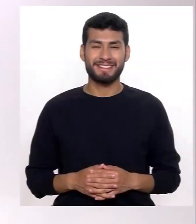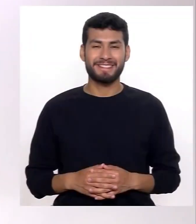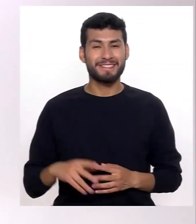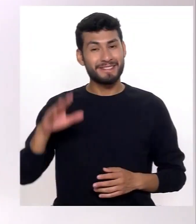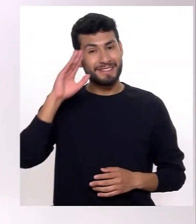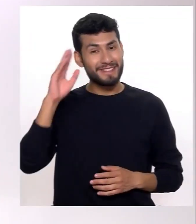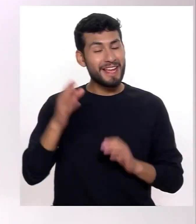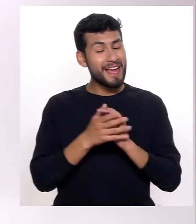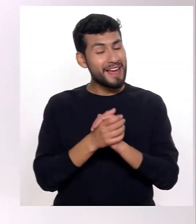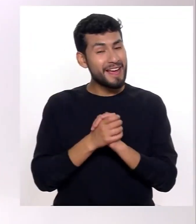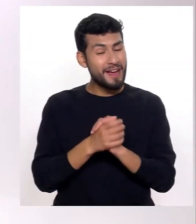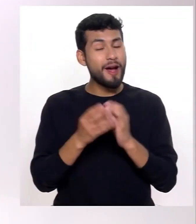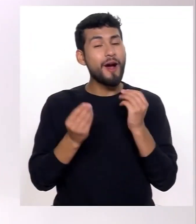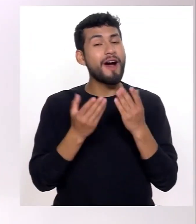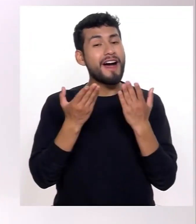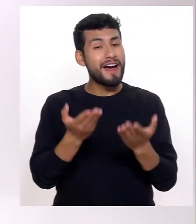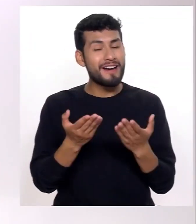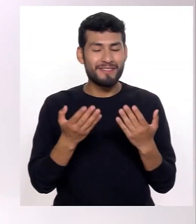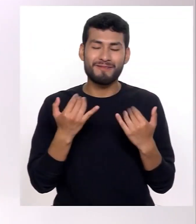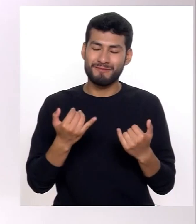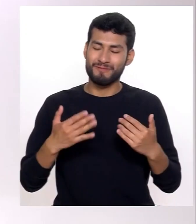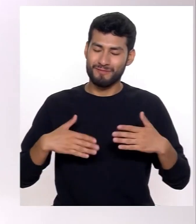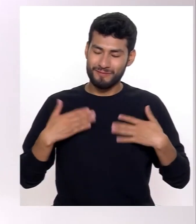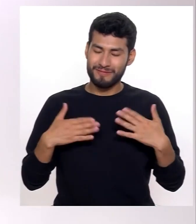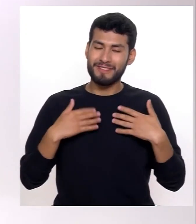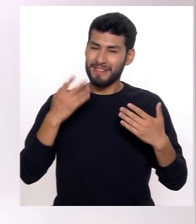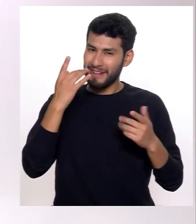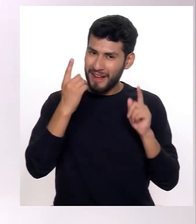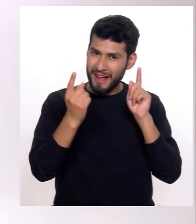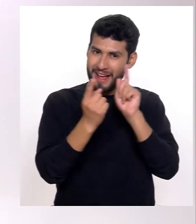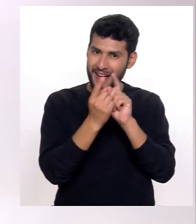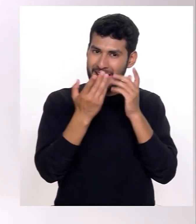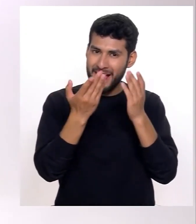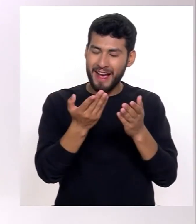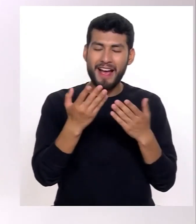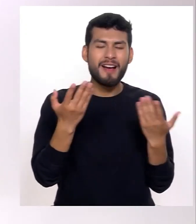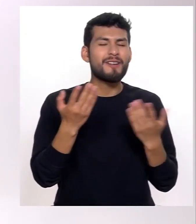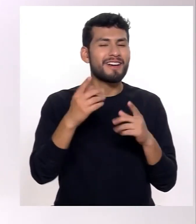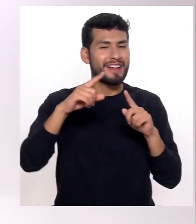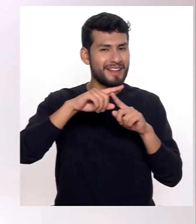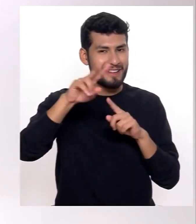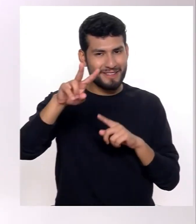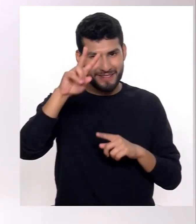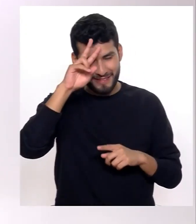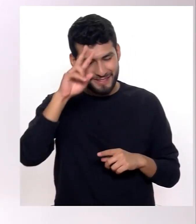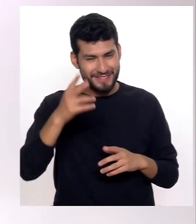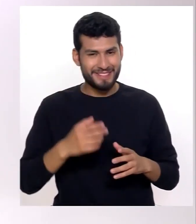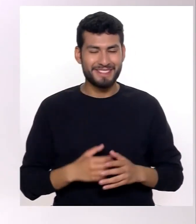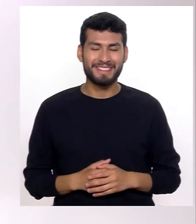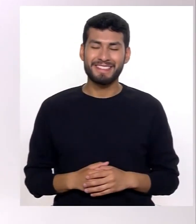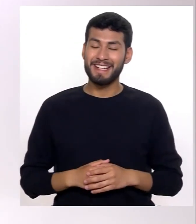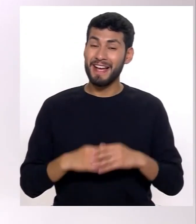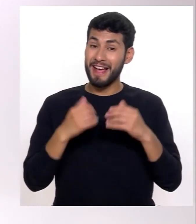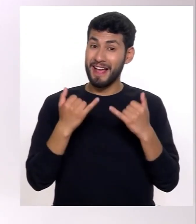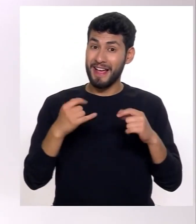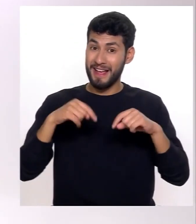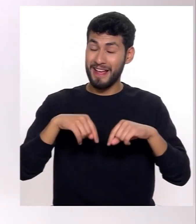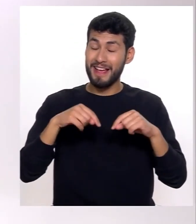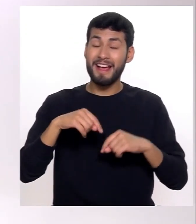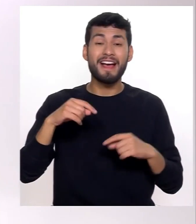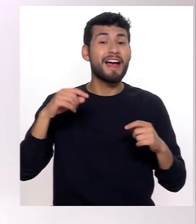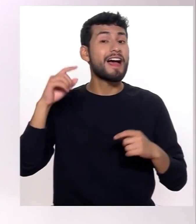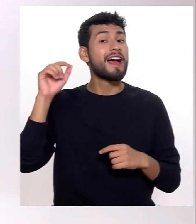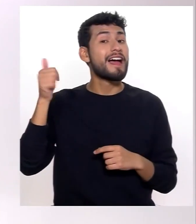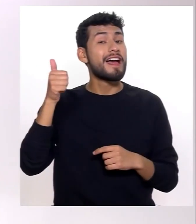¿Qué tal, amigos? ¿Cómo están? Es un gusto poder ingresar a sus hogares a través de la señal de TV Perú. El 10 de octubre se